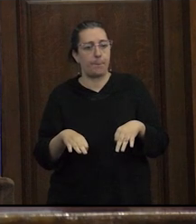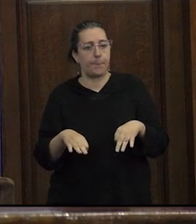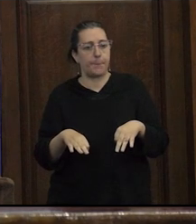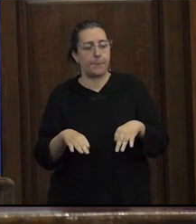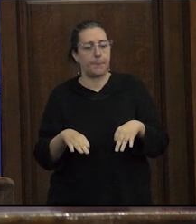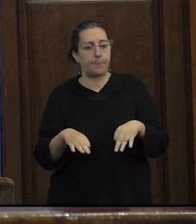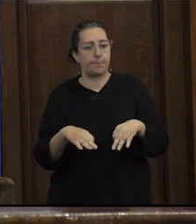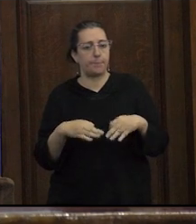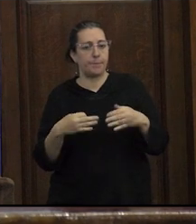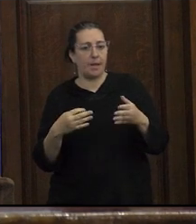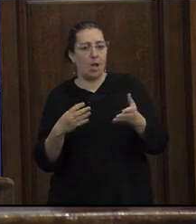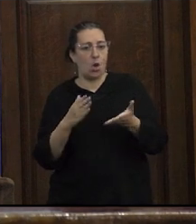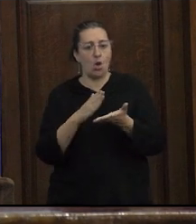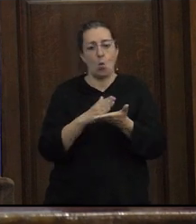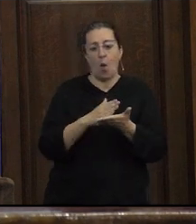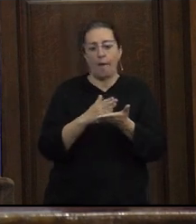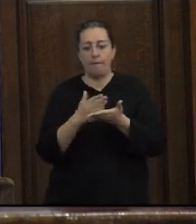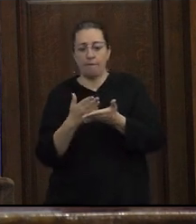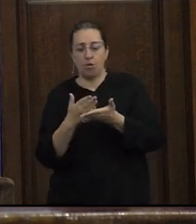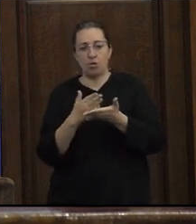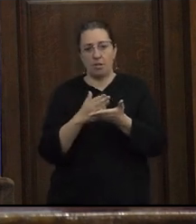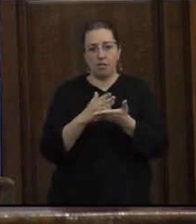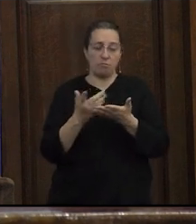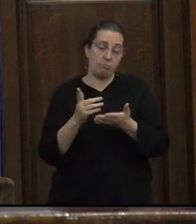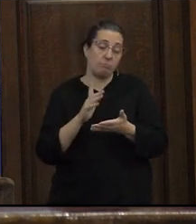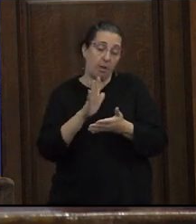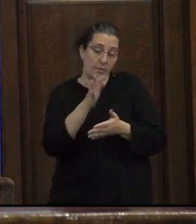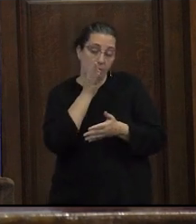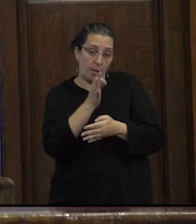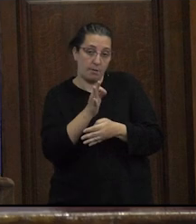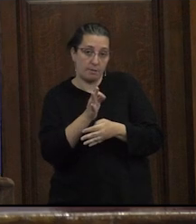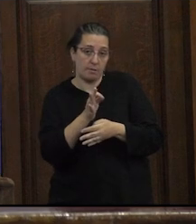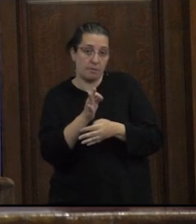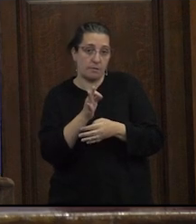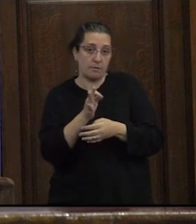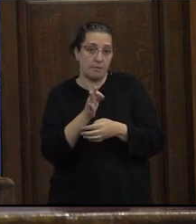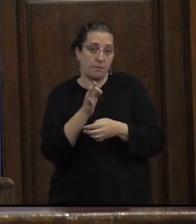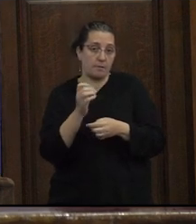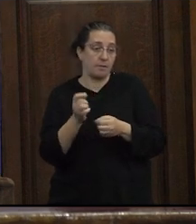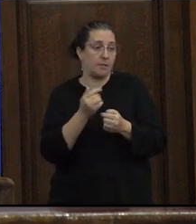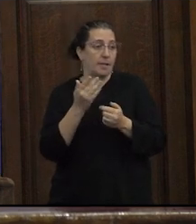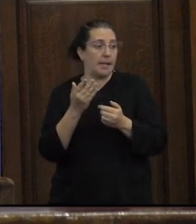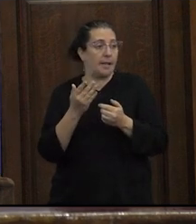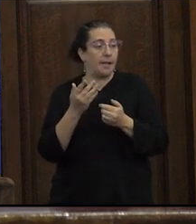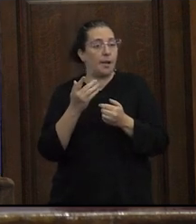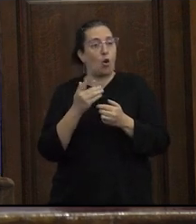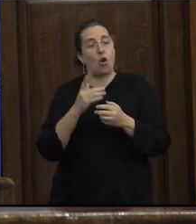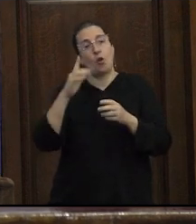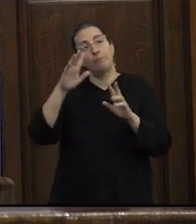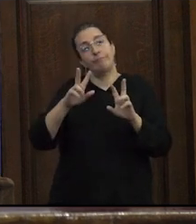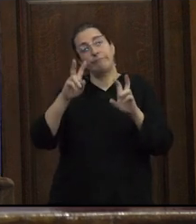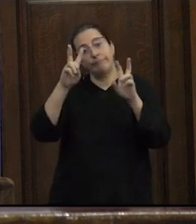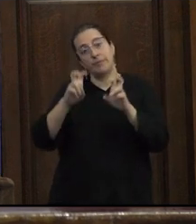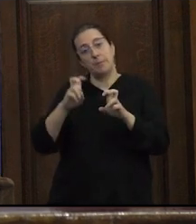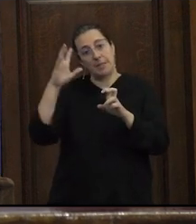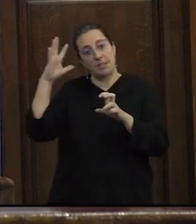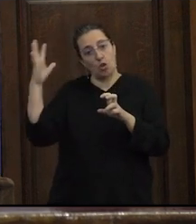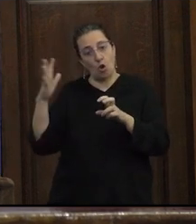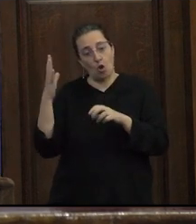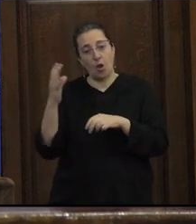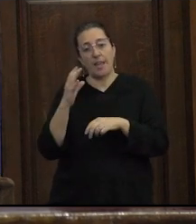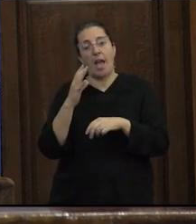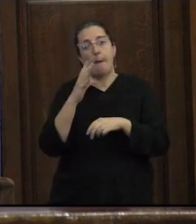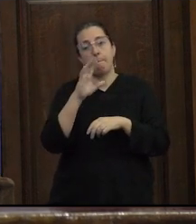en los lugares fronterizos así lo voy a decir ¿no? esta propia posición con respecto a la psicología mainstream